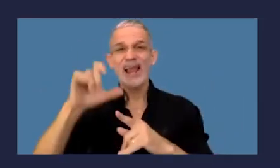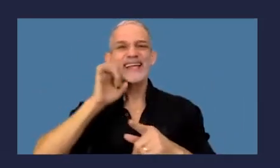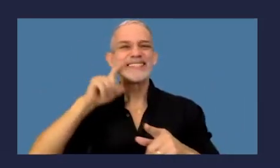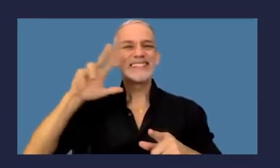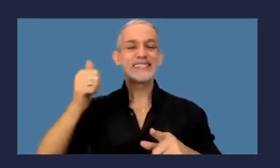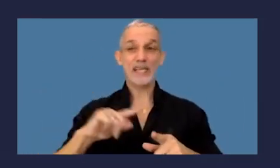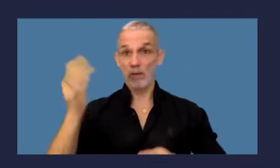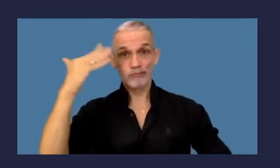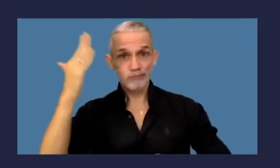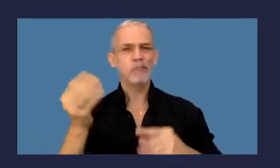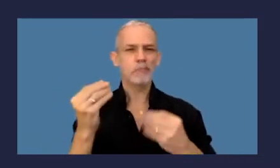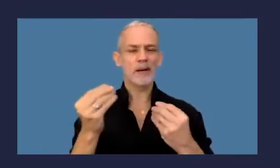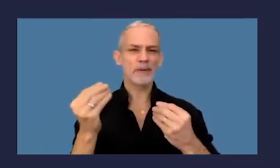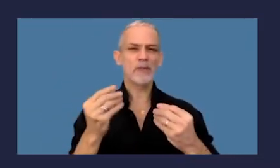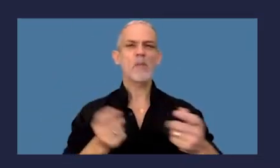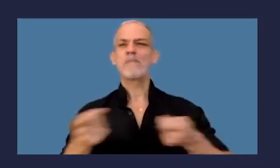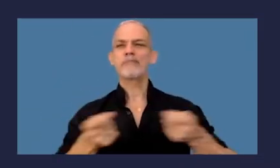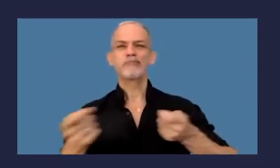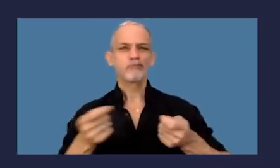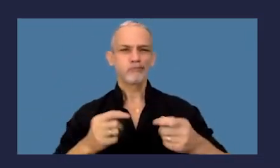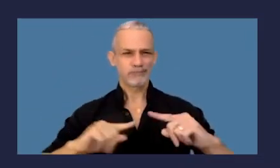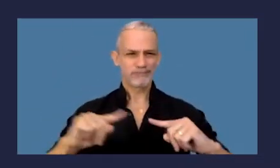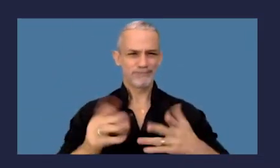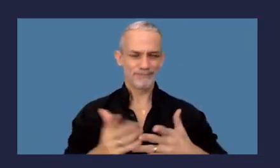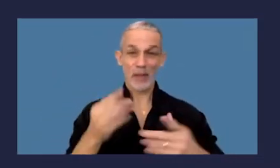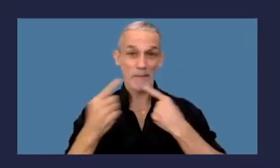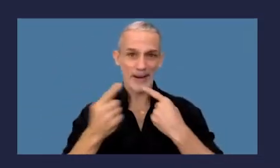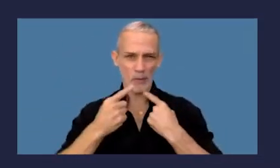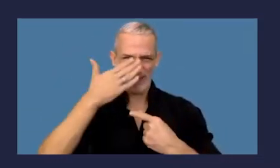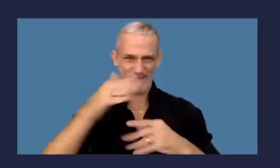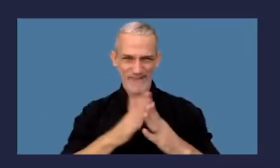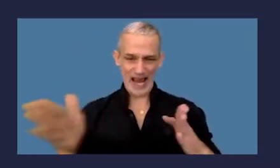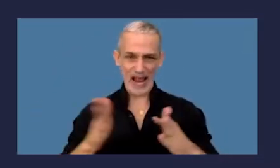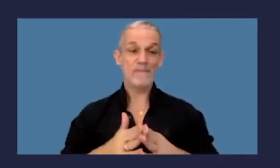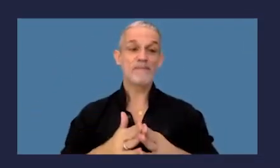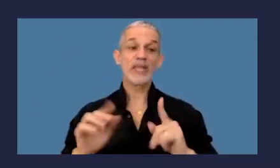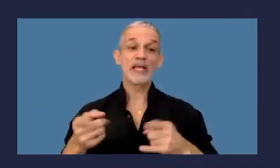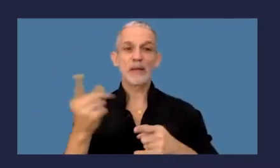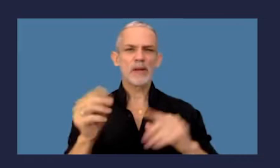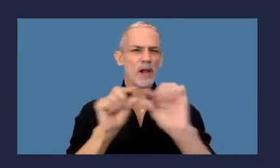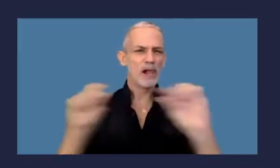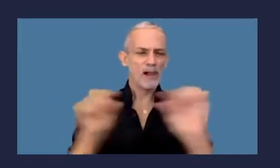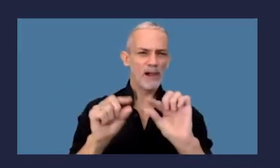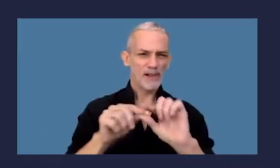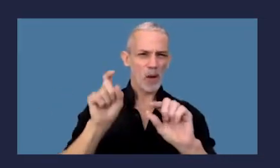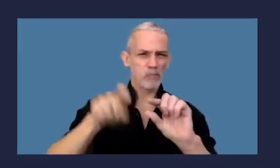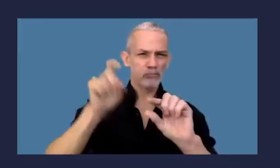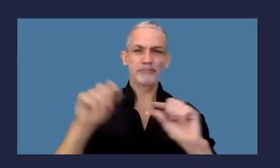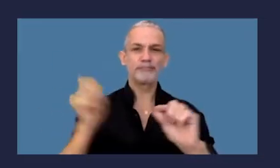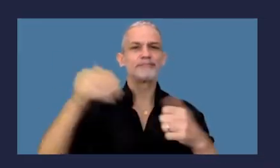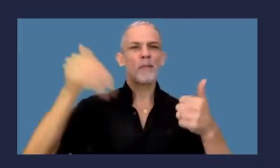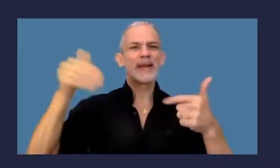hoy tomará la palabra para poder hacer la moderación. Después también colgaremos un link donde ustedes podrán dar el